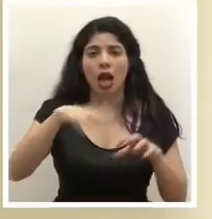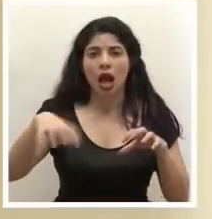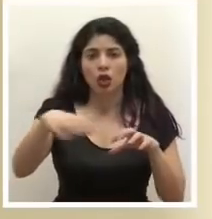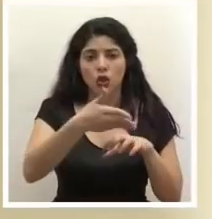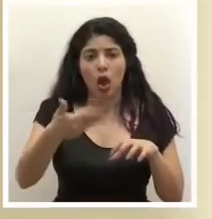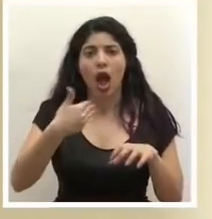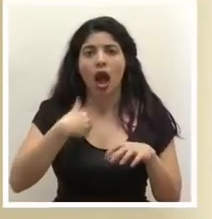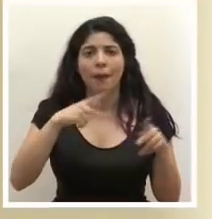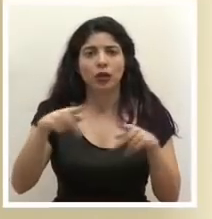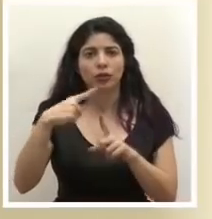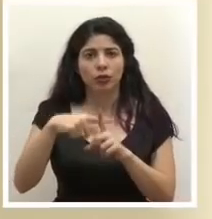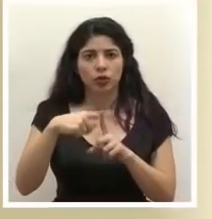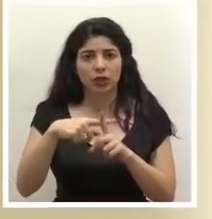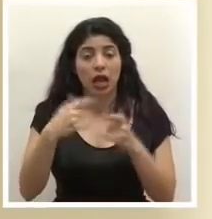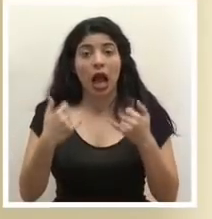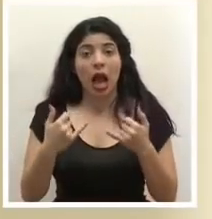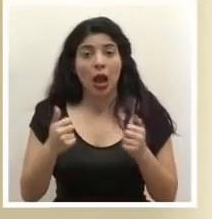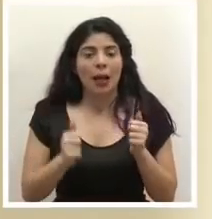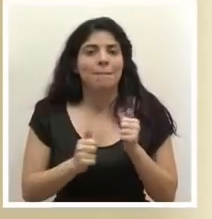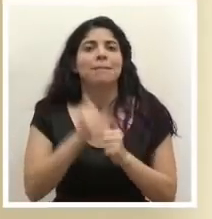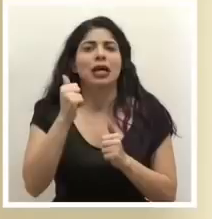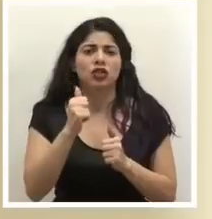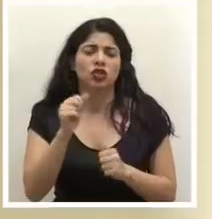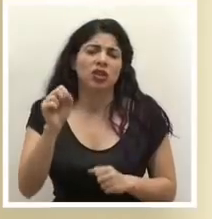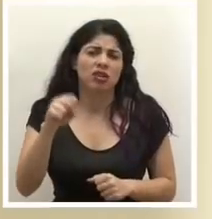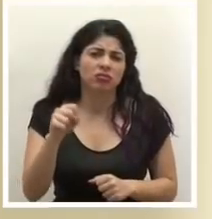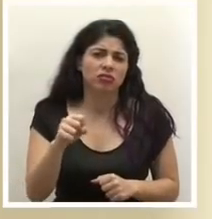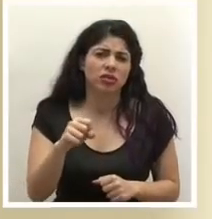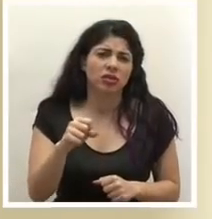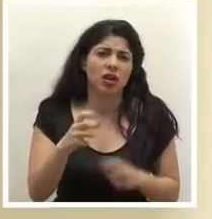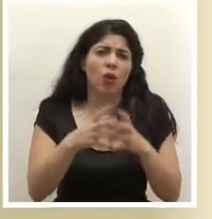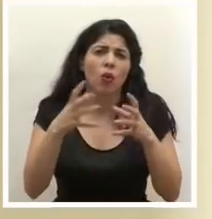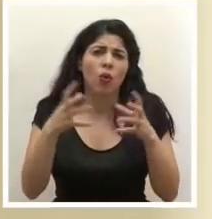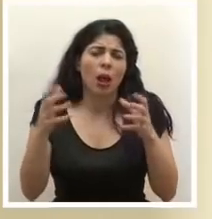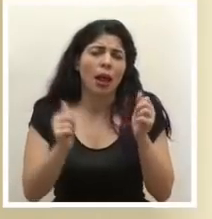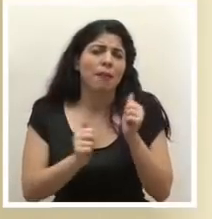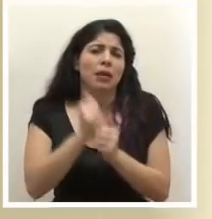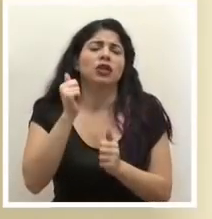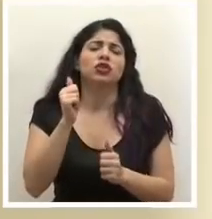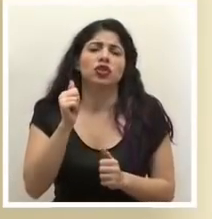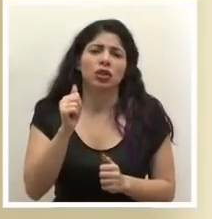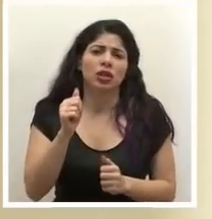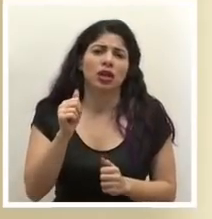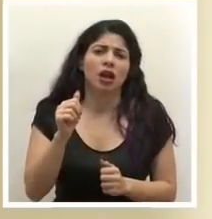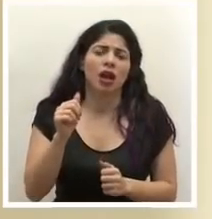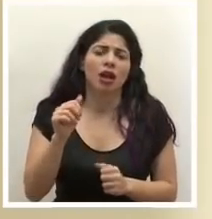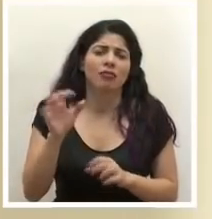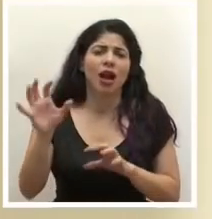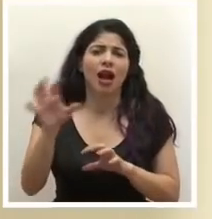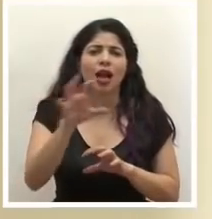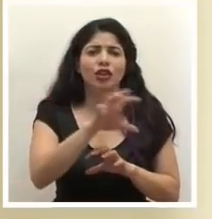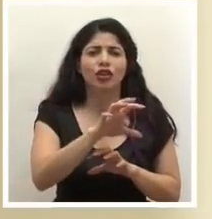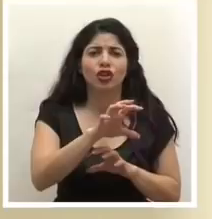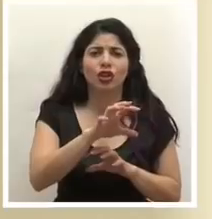positivos es cierto que se están concentrando más y hemos tenido pues un aumento de casos en varios cantones del